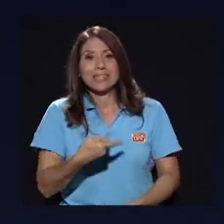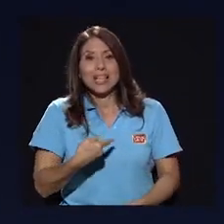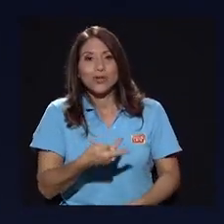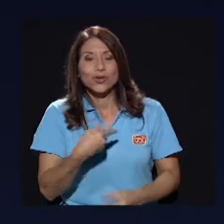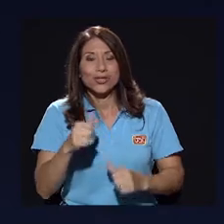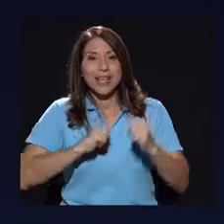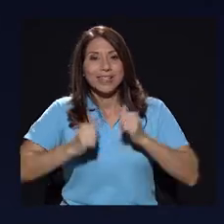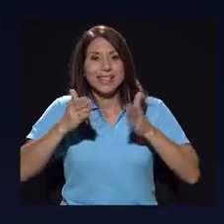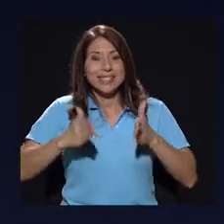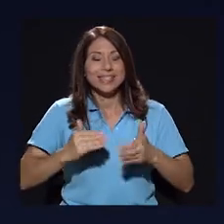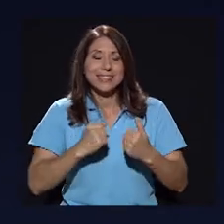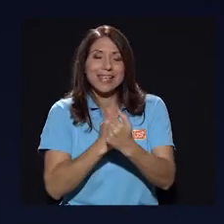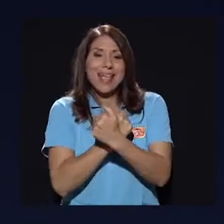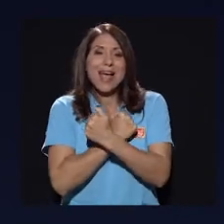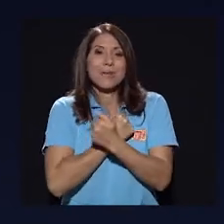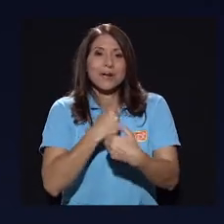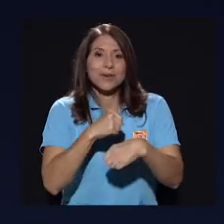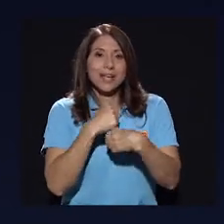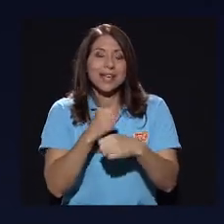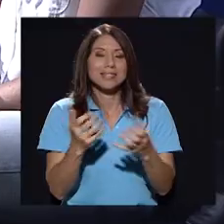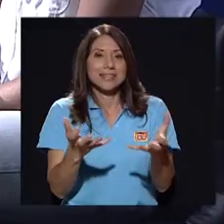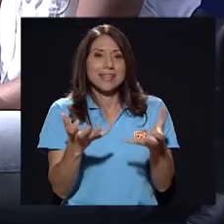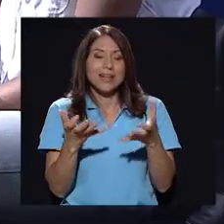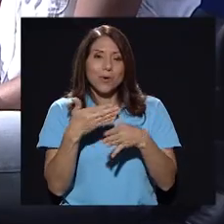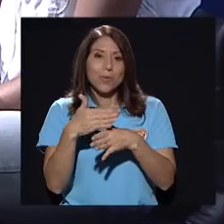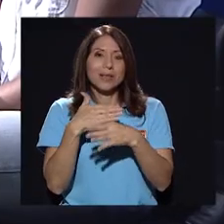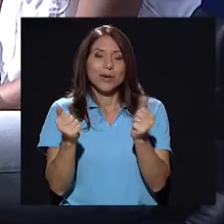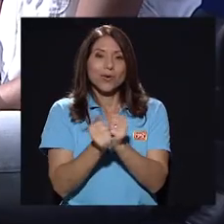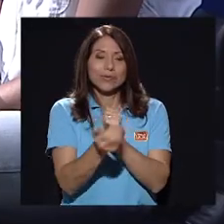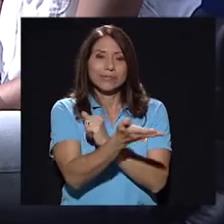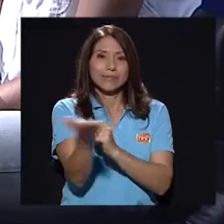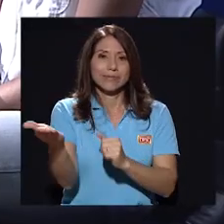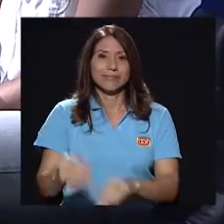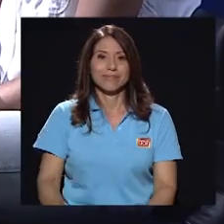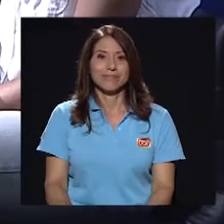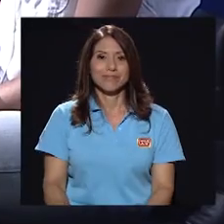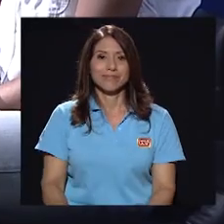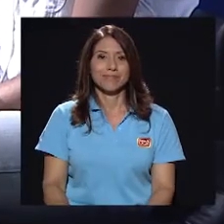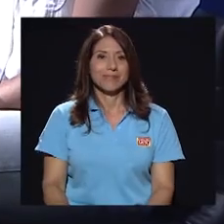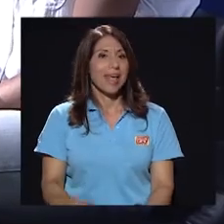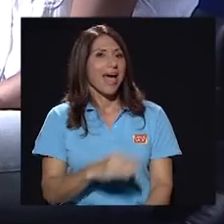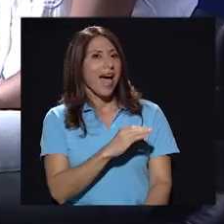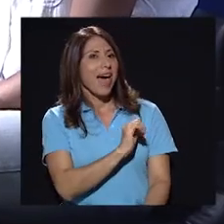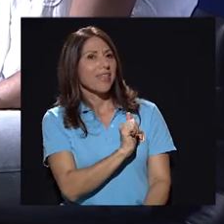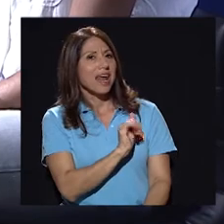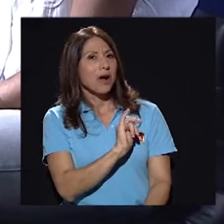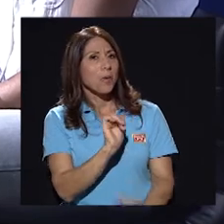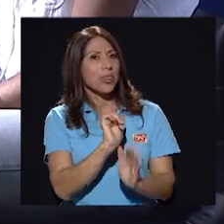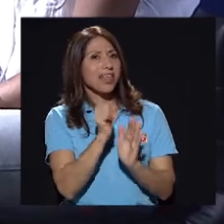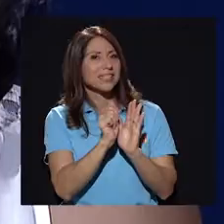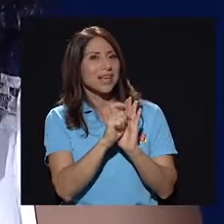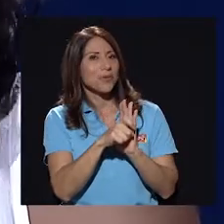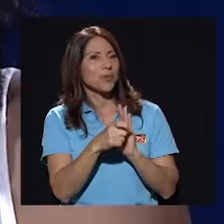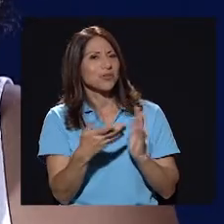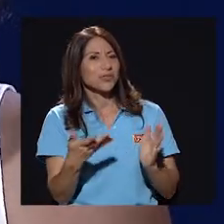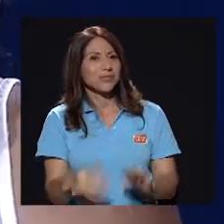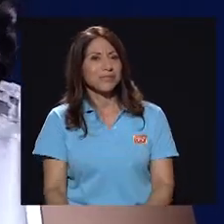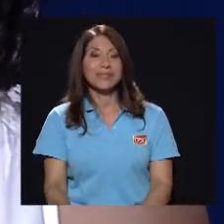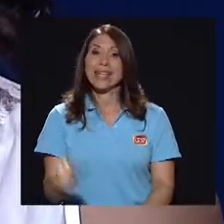actrices que aman lo que hacen y que quieren compartirlo con el público. Adriana, sí, como en 10 segundos.